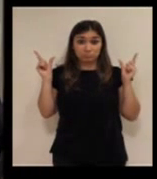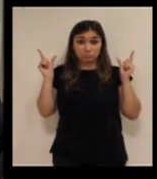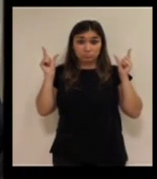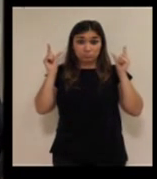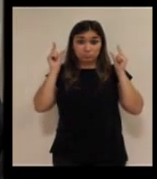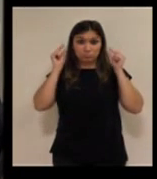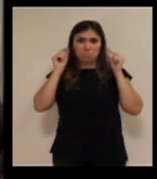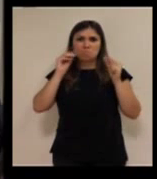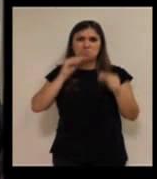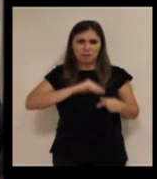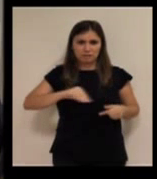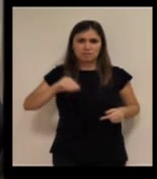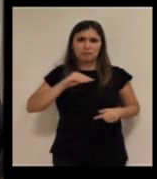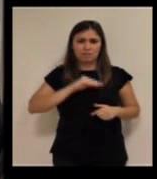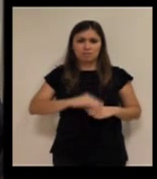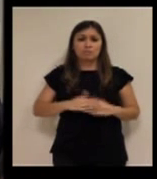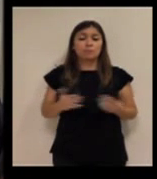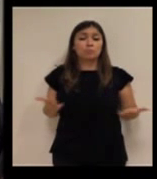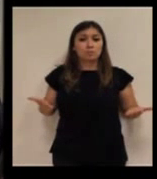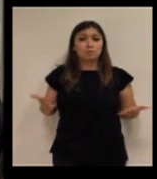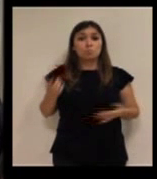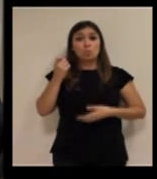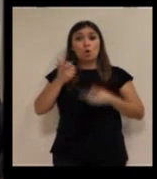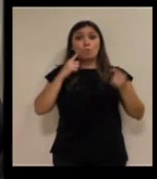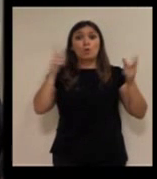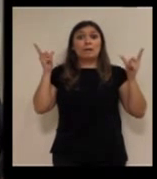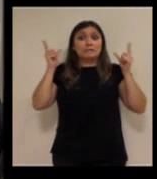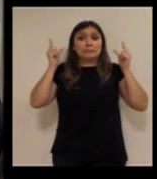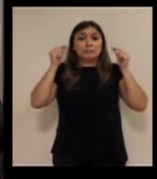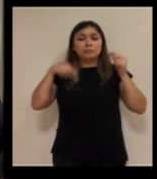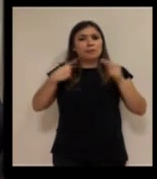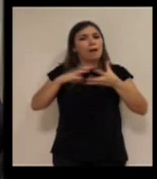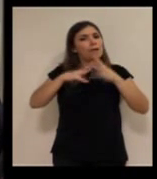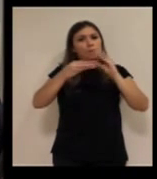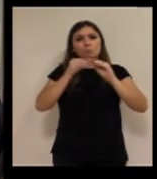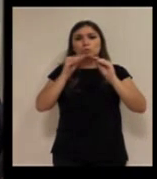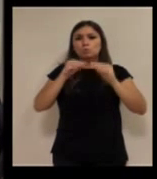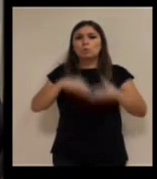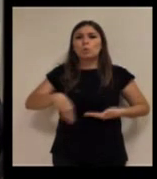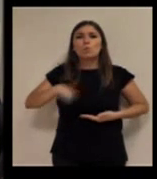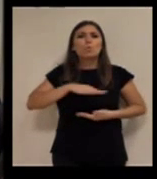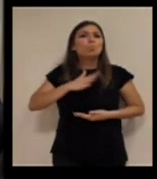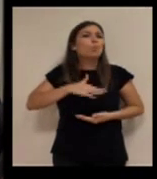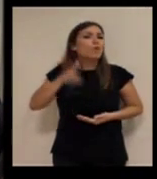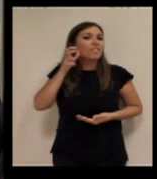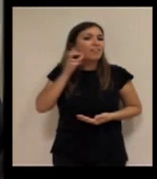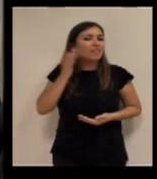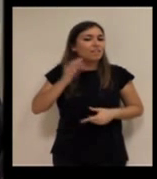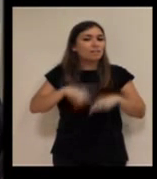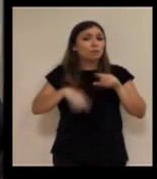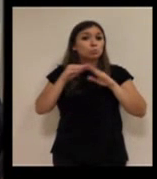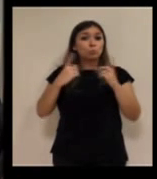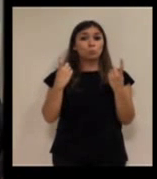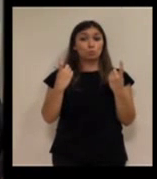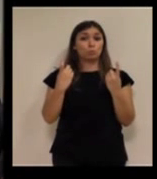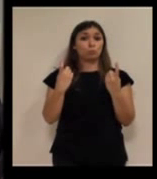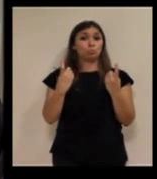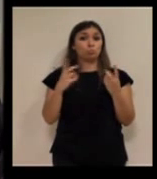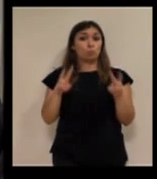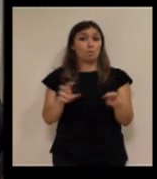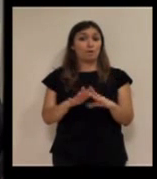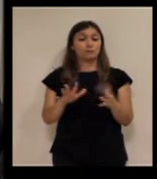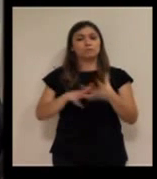y han perdido un porcentaje muy elevado. Y hemos tenido que ir adaptándonos a sus capacidades y a sus nuevas